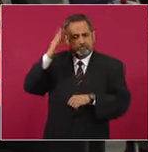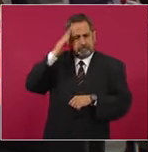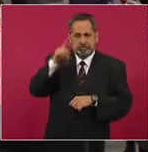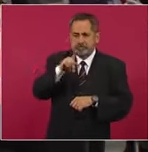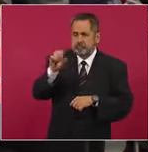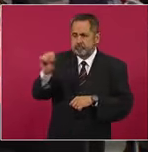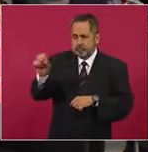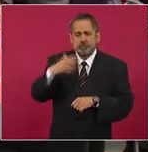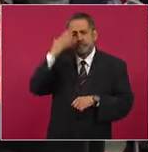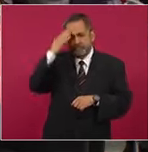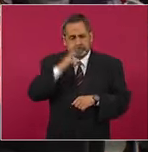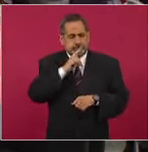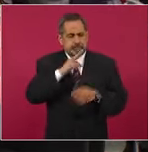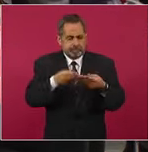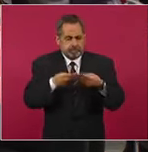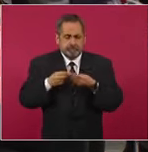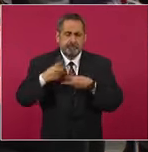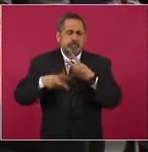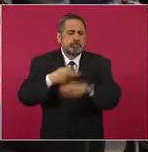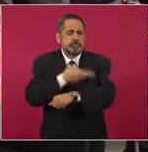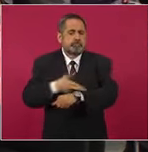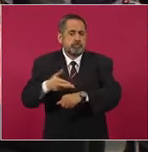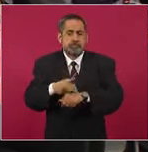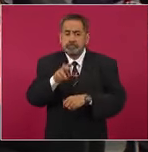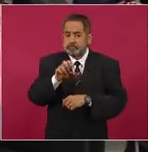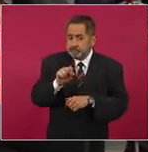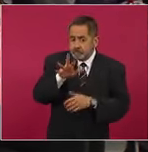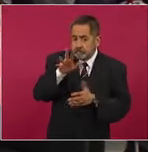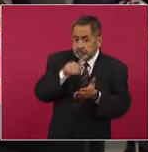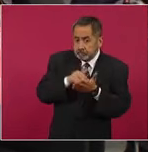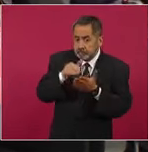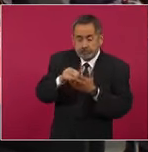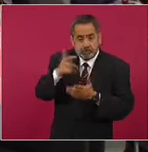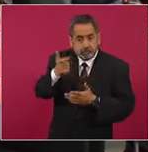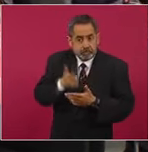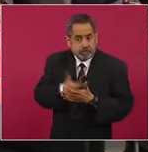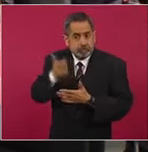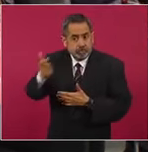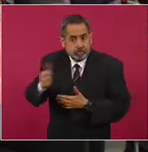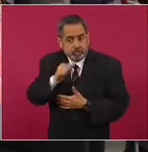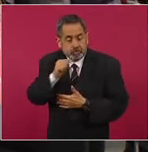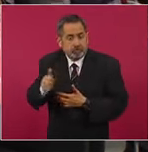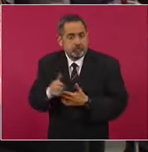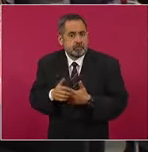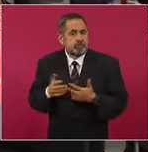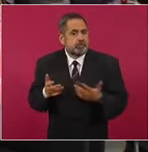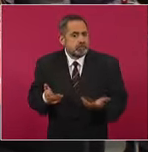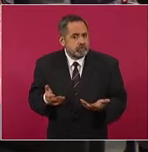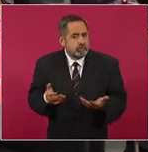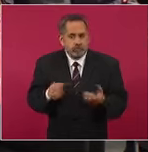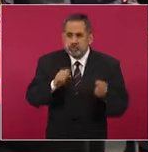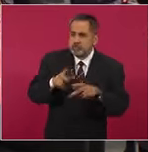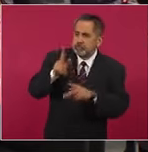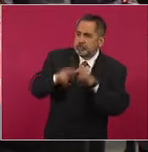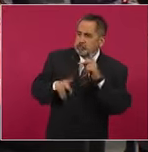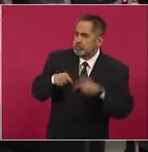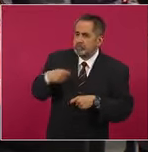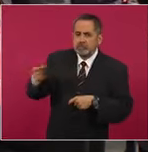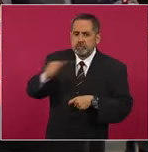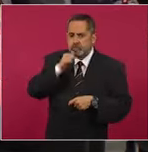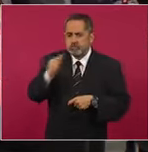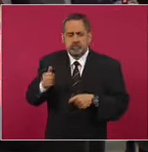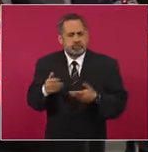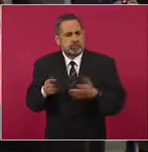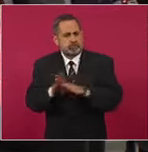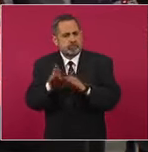tiene reportes, si están procediendo. Son 65 millones de pesos los que dejaron de pagarle al Seguro Social como